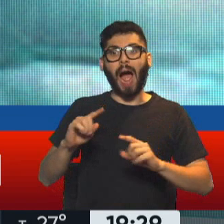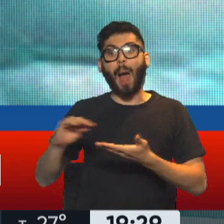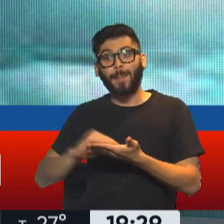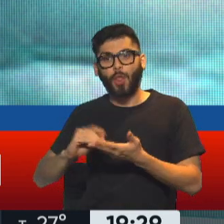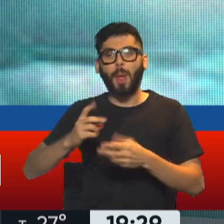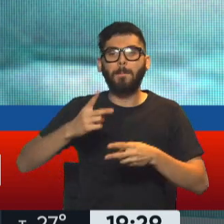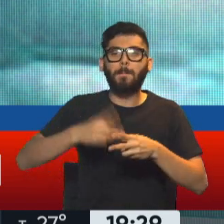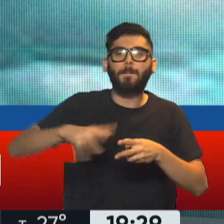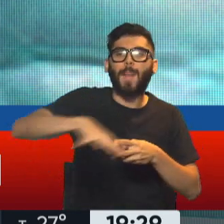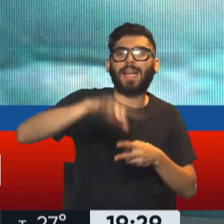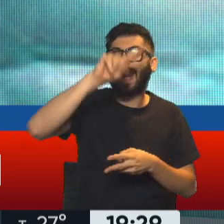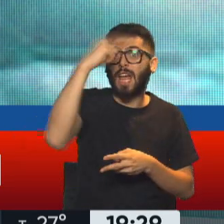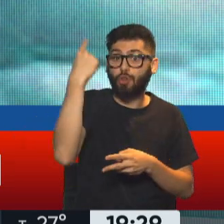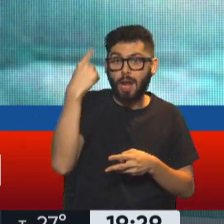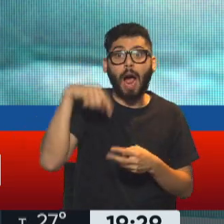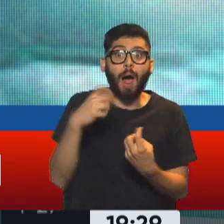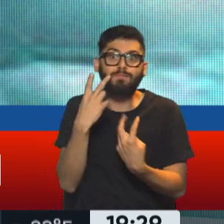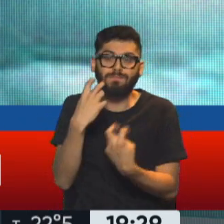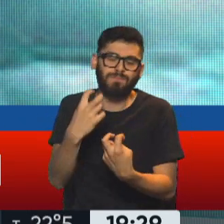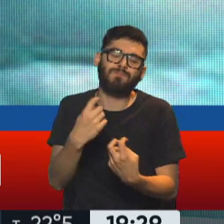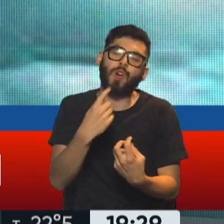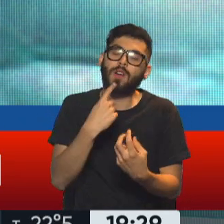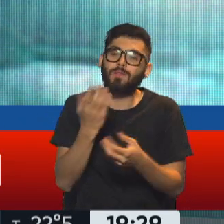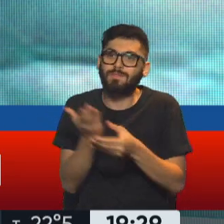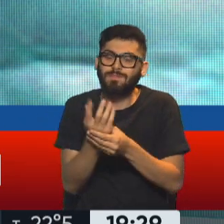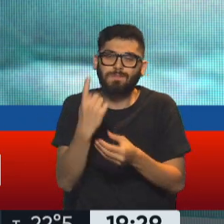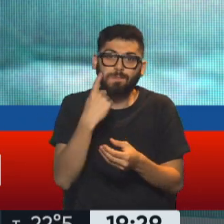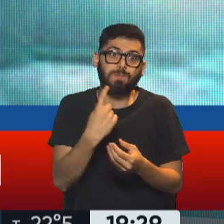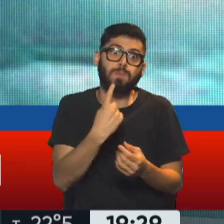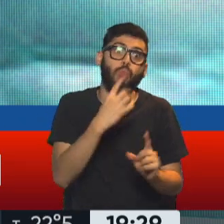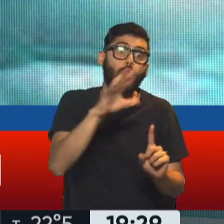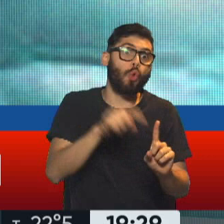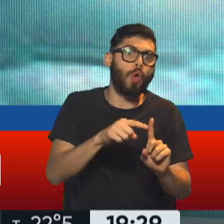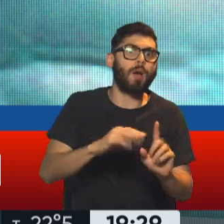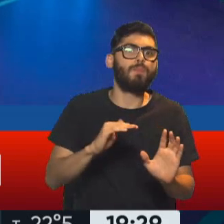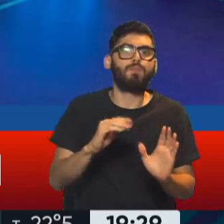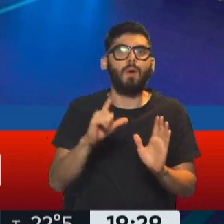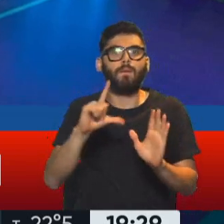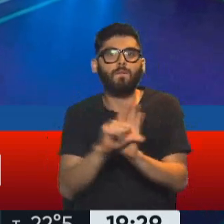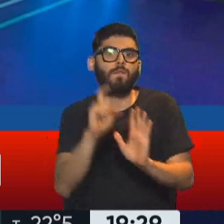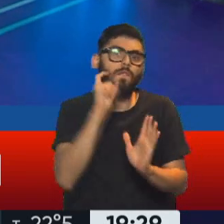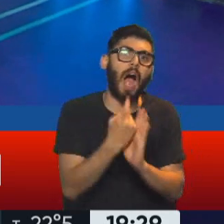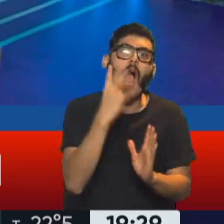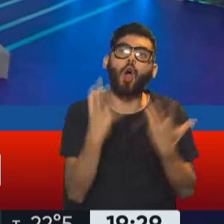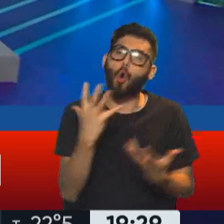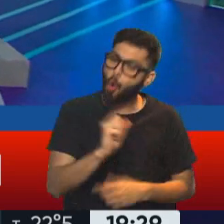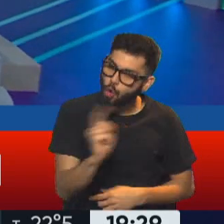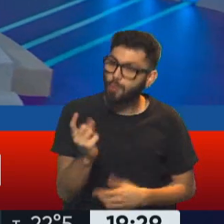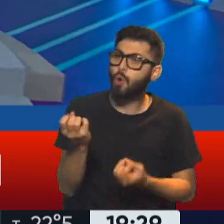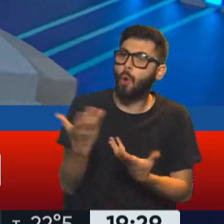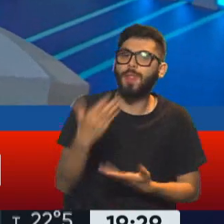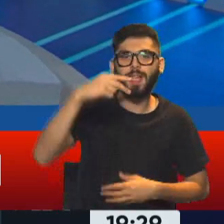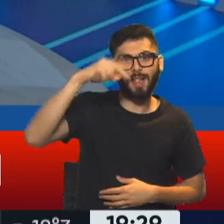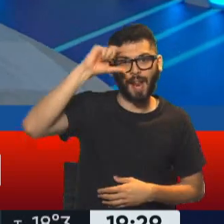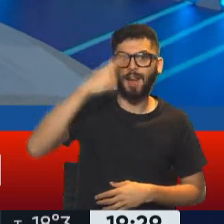Desde allí viene esta causa que se investiga esta supuesta o presunta comisión de delito que nos va a detallar Néstor Espósito. ¿Cómo estás, Néstor? ¿Qué tal? Buenas tardes. Son